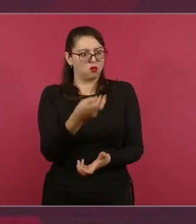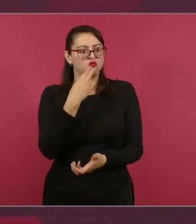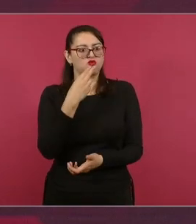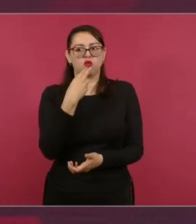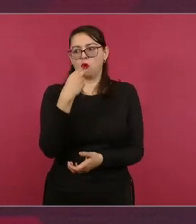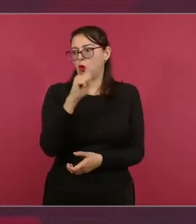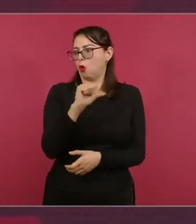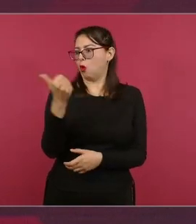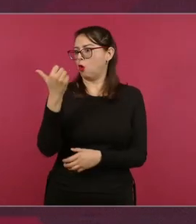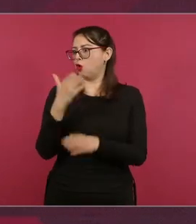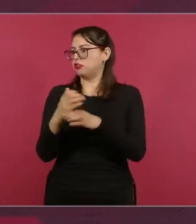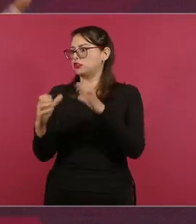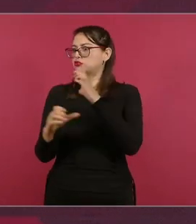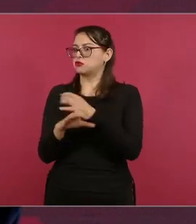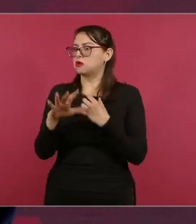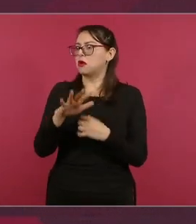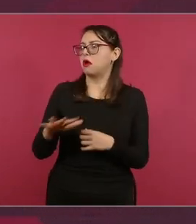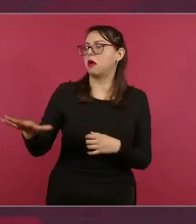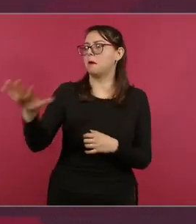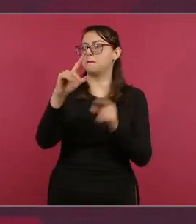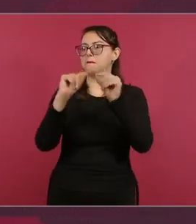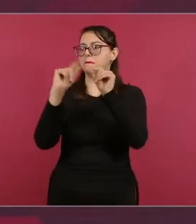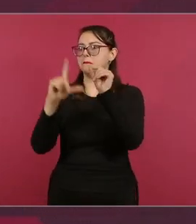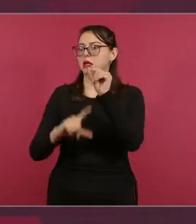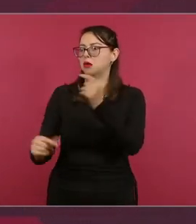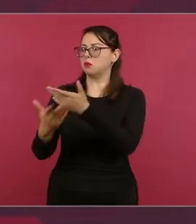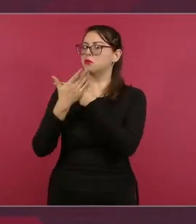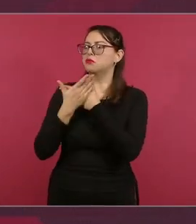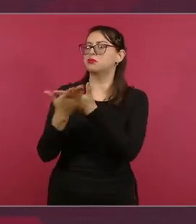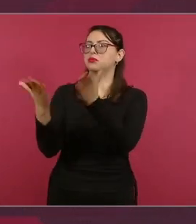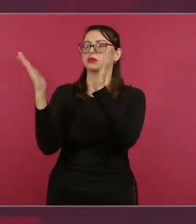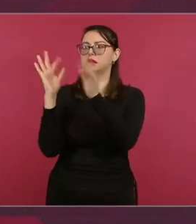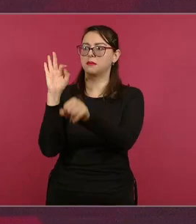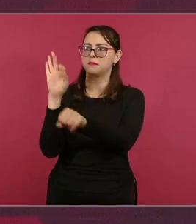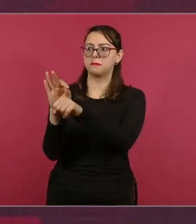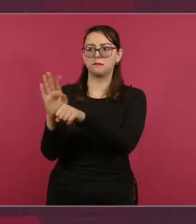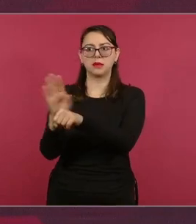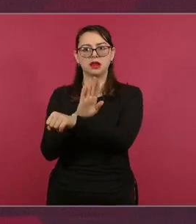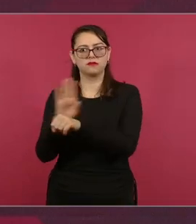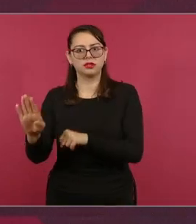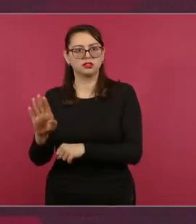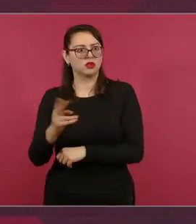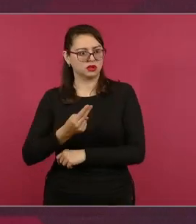en beneficio del pueblo, de la gente,